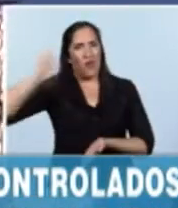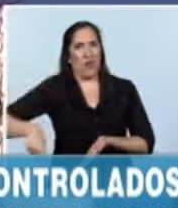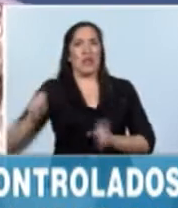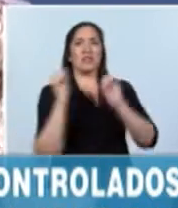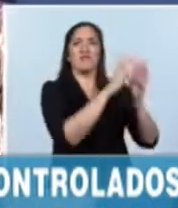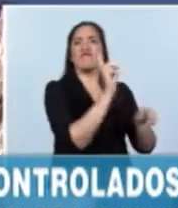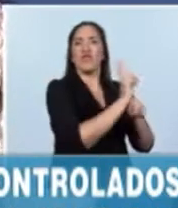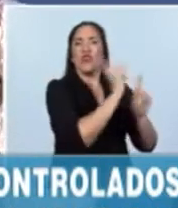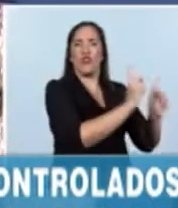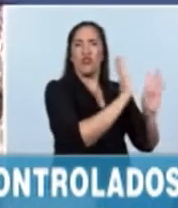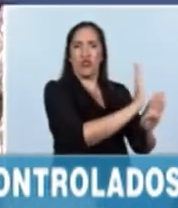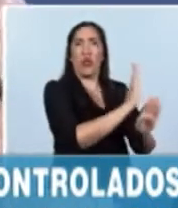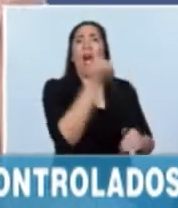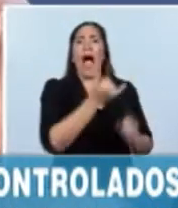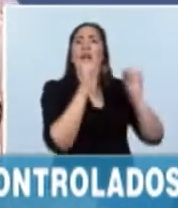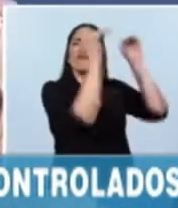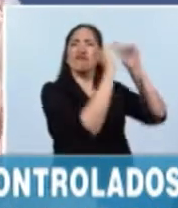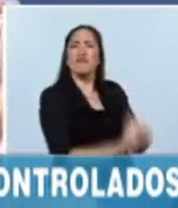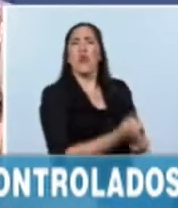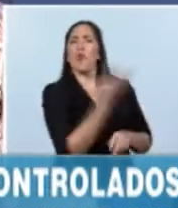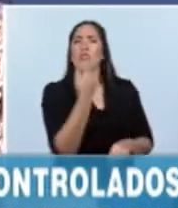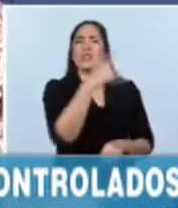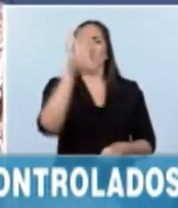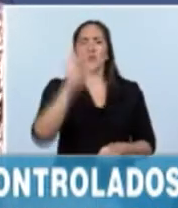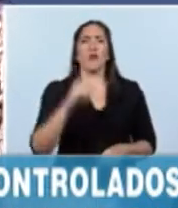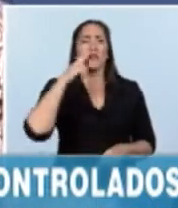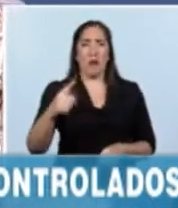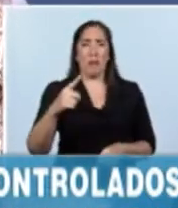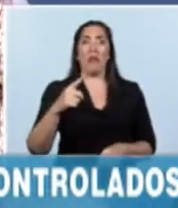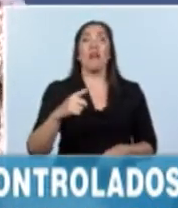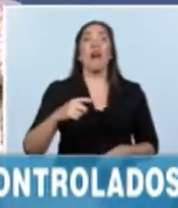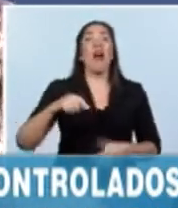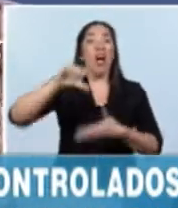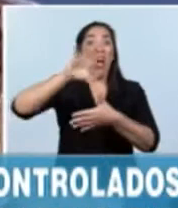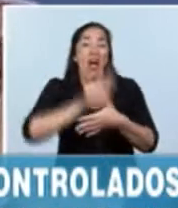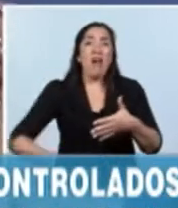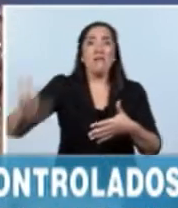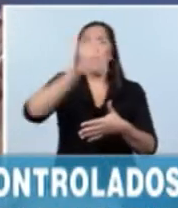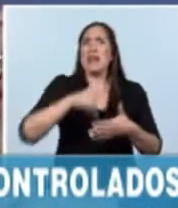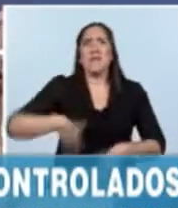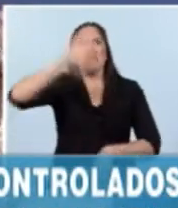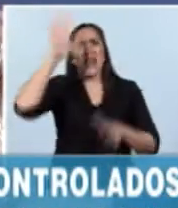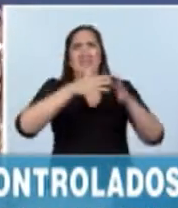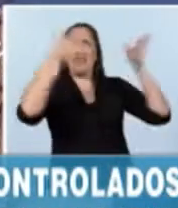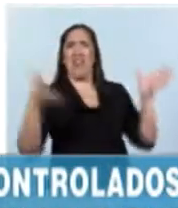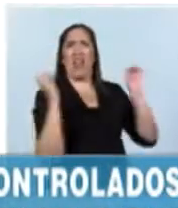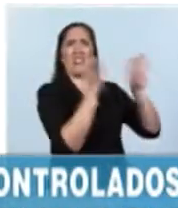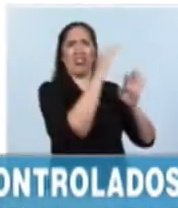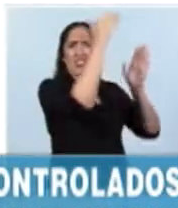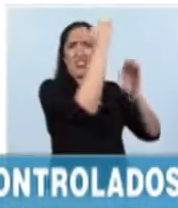150.000 armas y es el más grande de toda América. Yo recién le preguntaba...